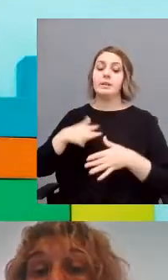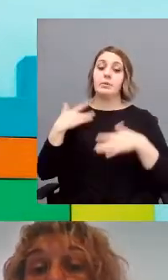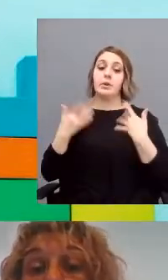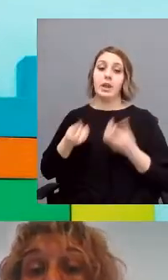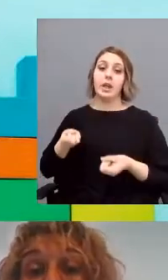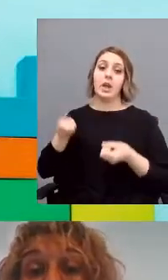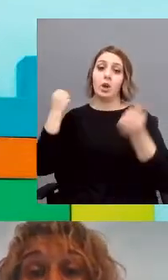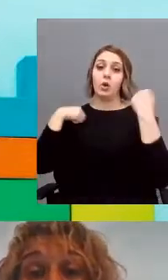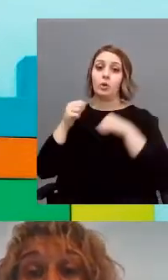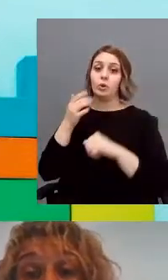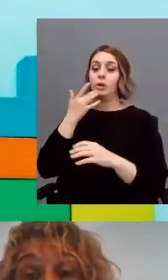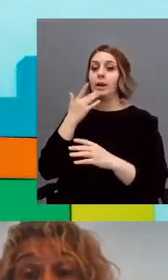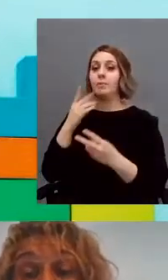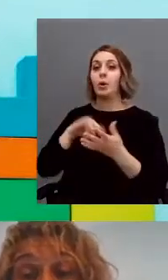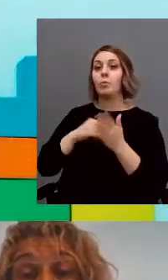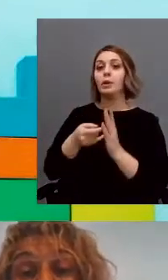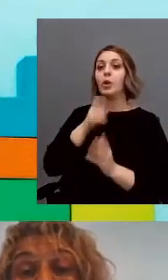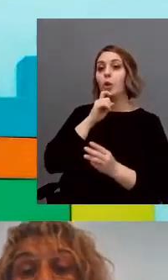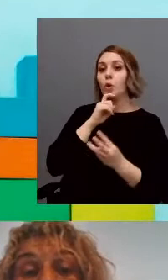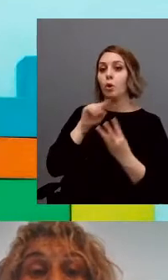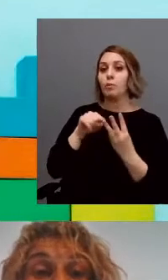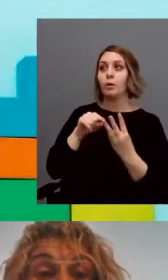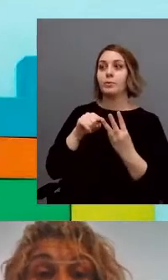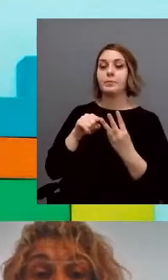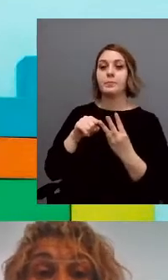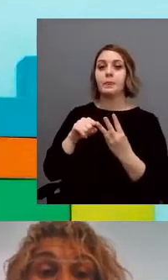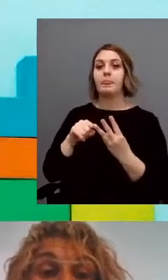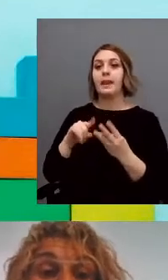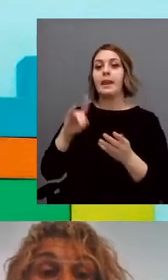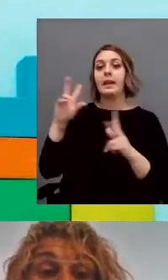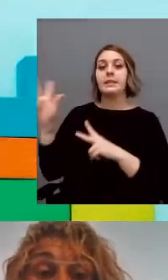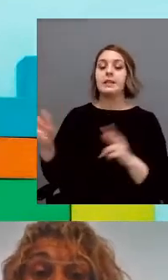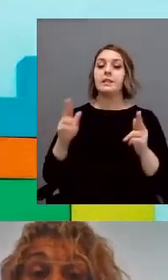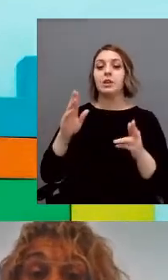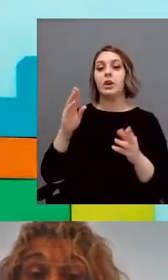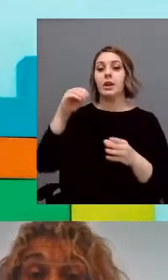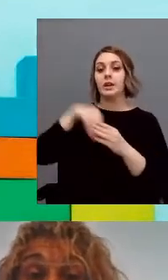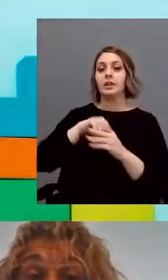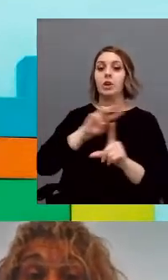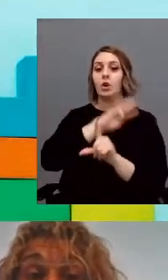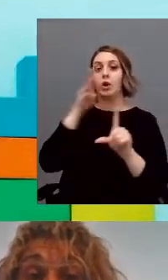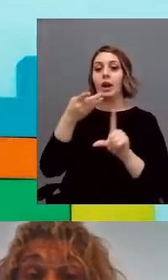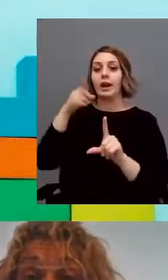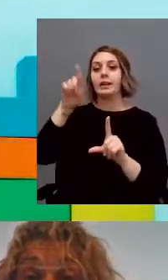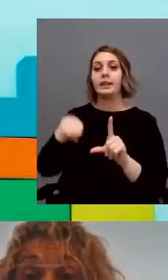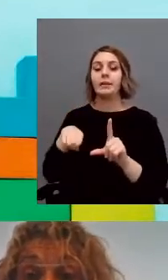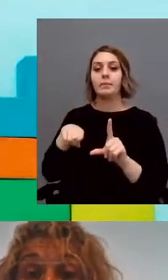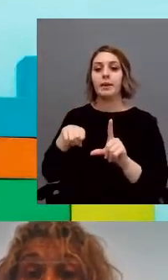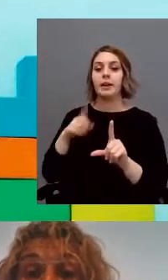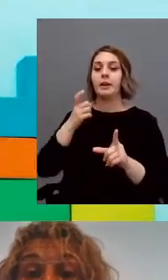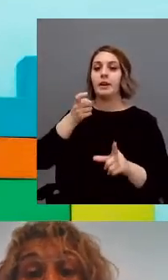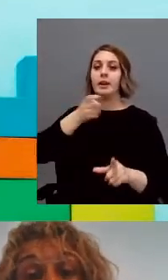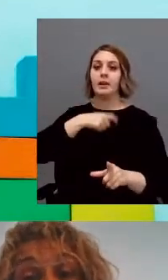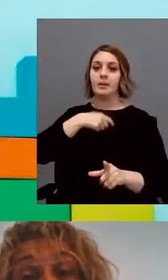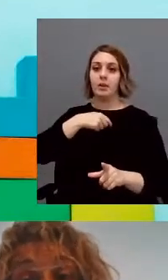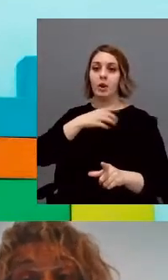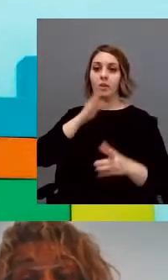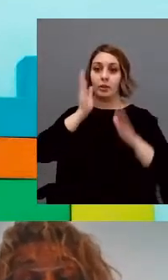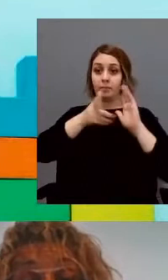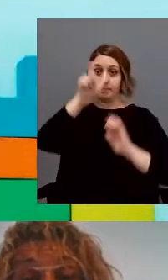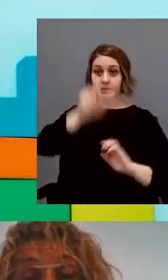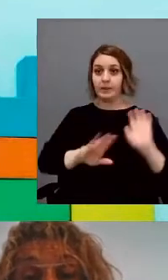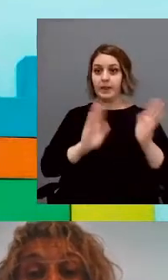El método utilizado se videograbaron las sesiones online, se registraron la variabilidad de frecuencia cardíaca del terapeuta